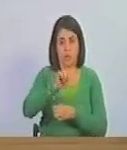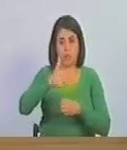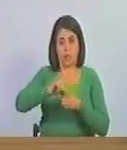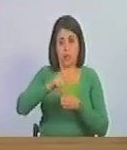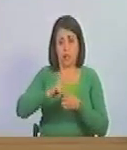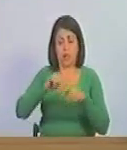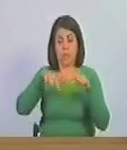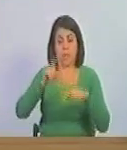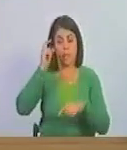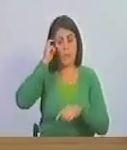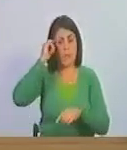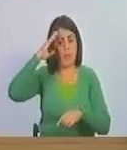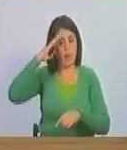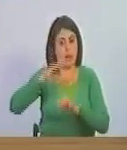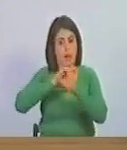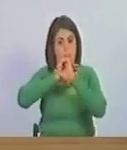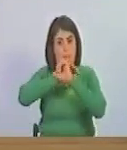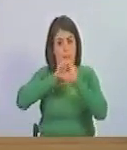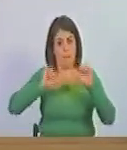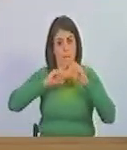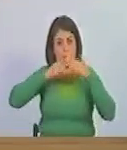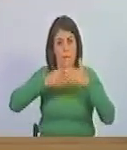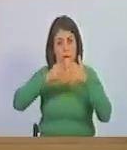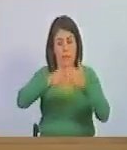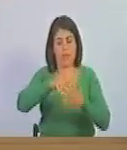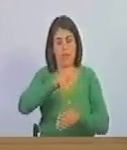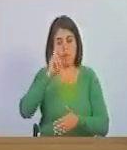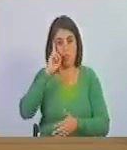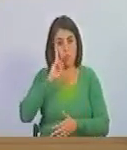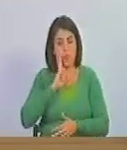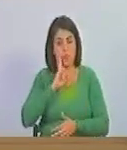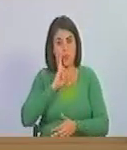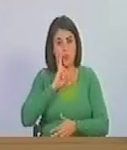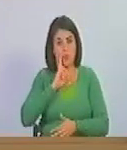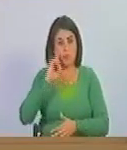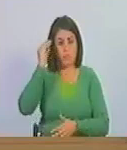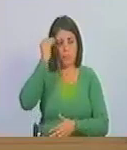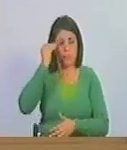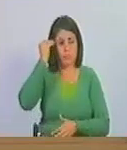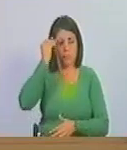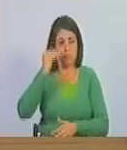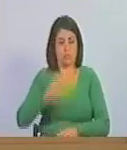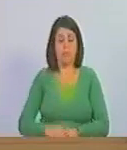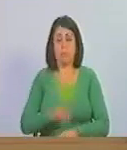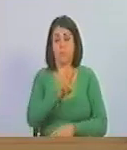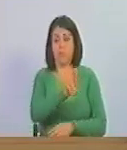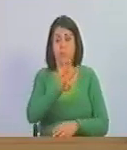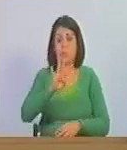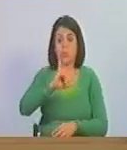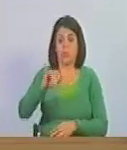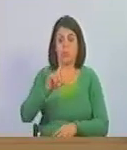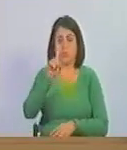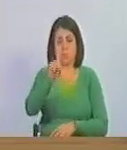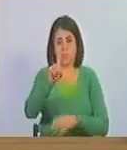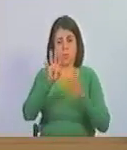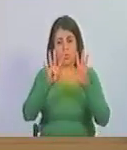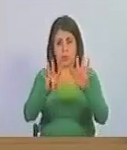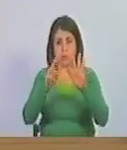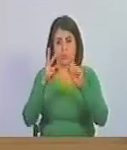Maracaibo y día de la armada bolivariana considerando el 24 de julio de